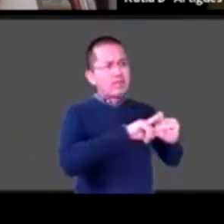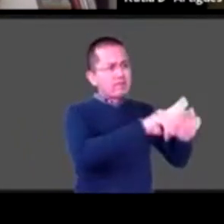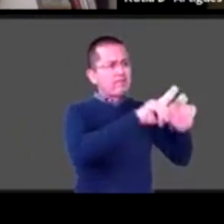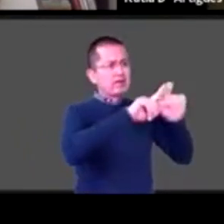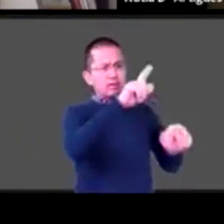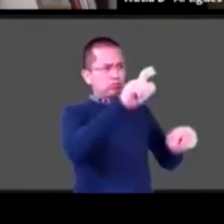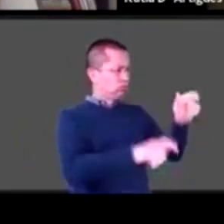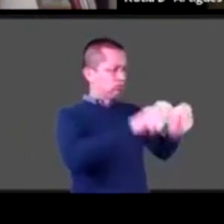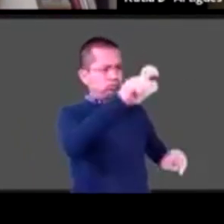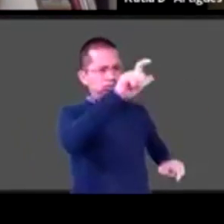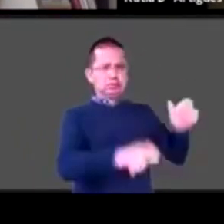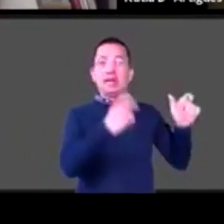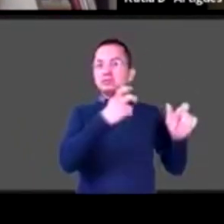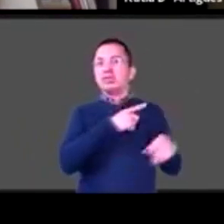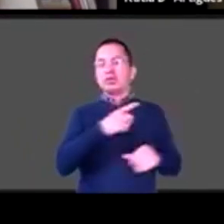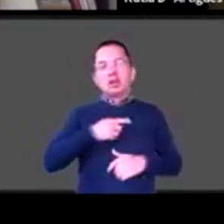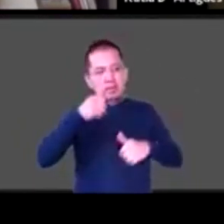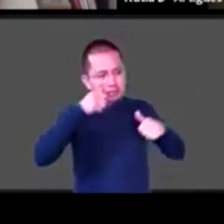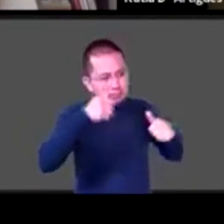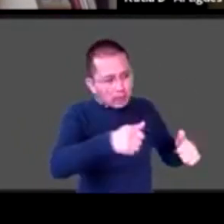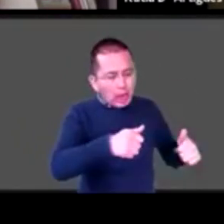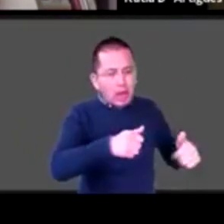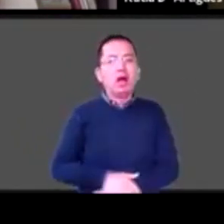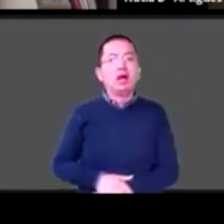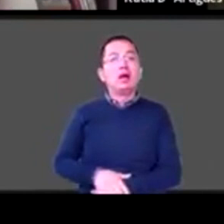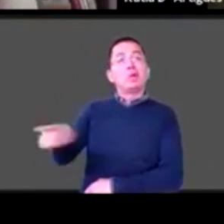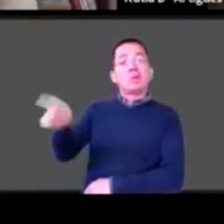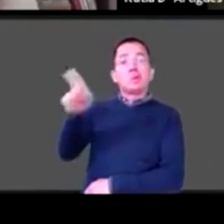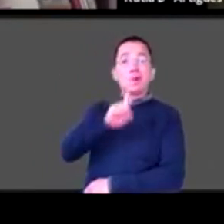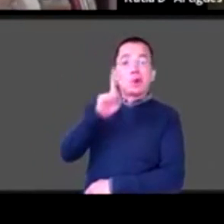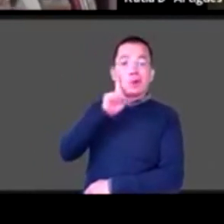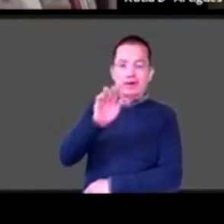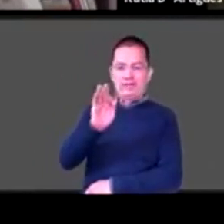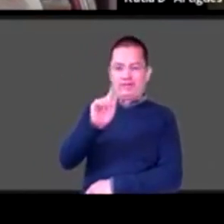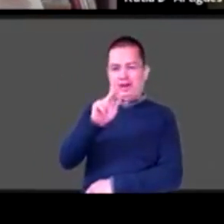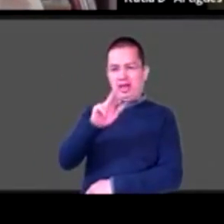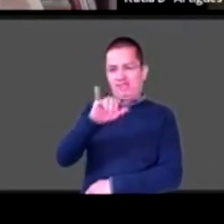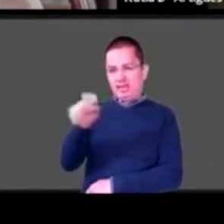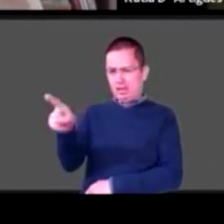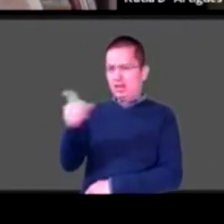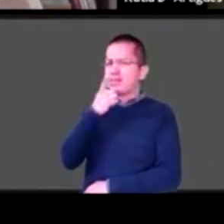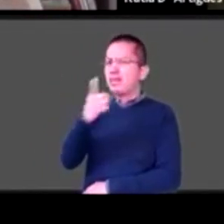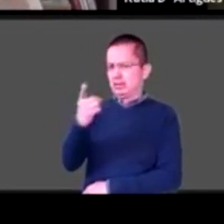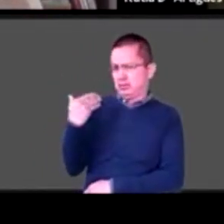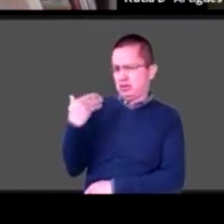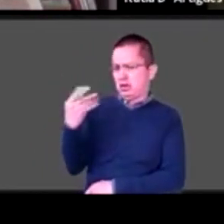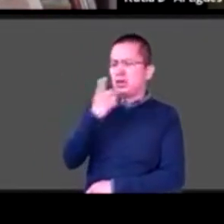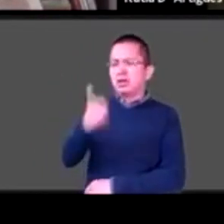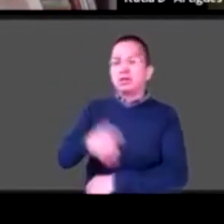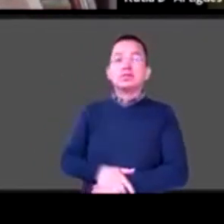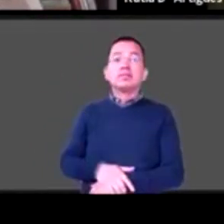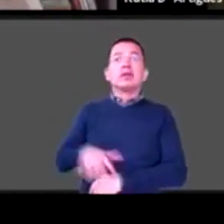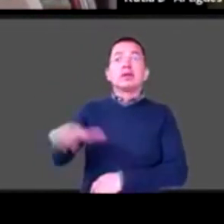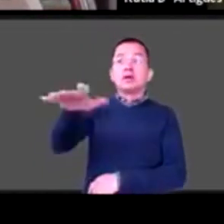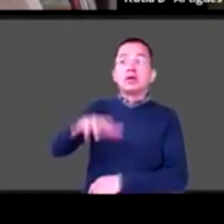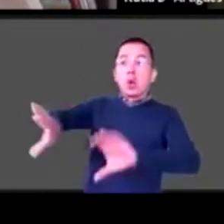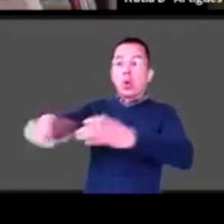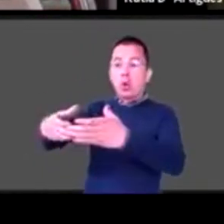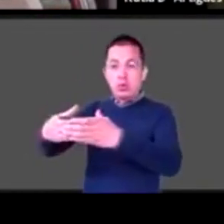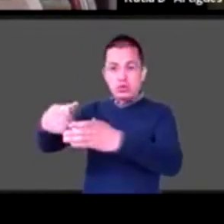en nuestras comunidades indígenas hay personas con discapacidad que se están enfrentando